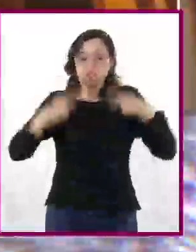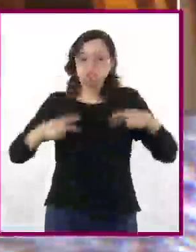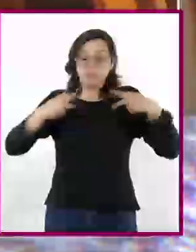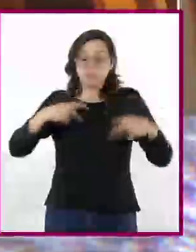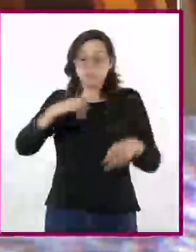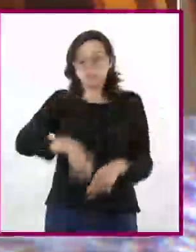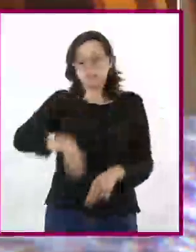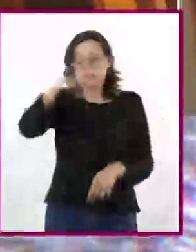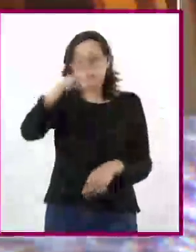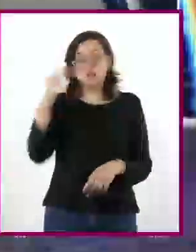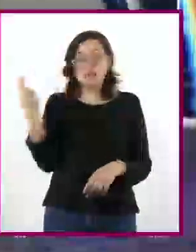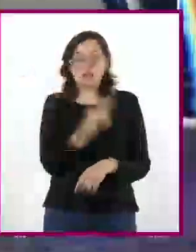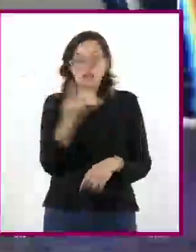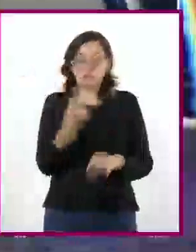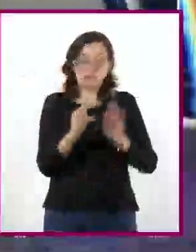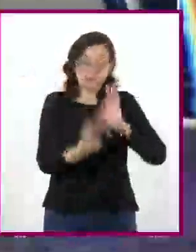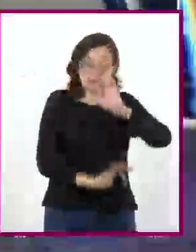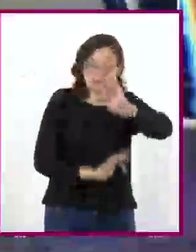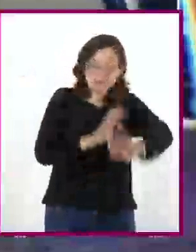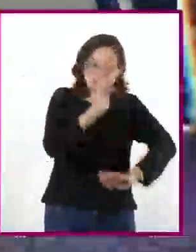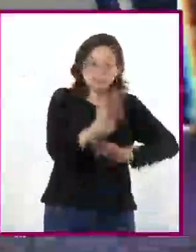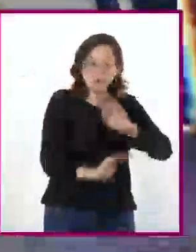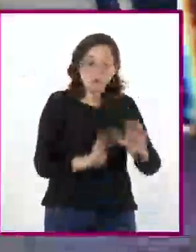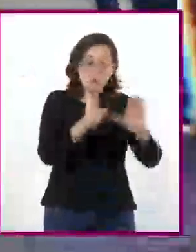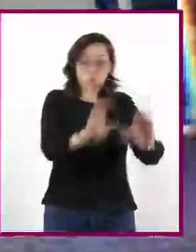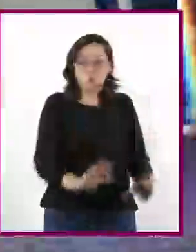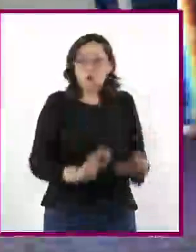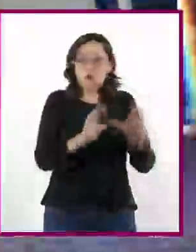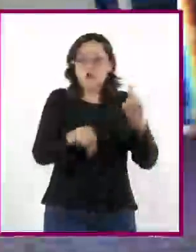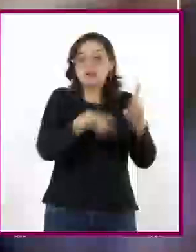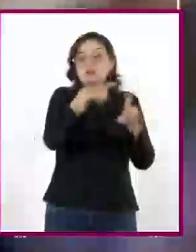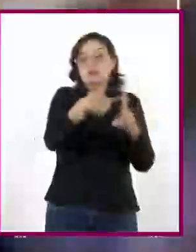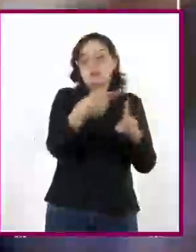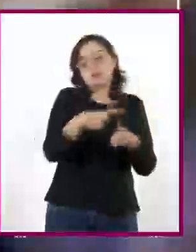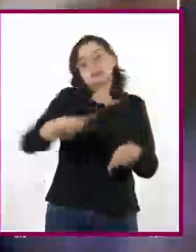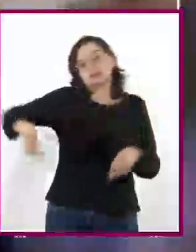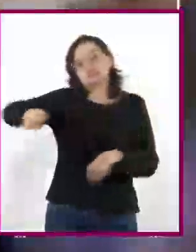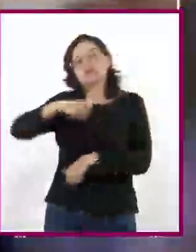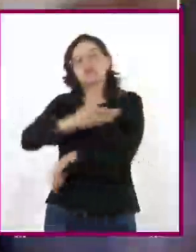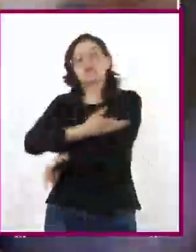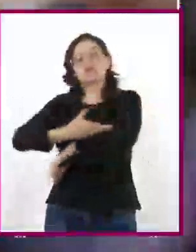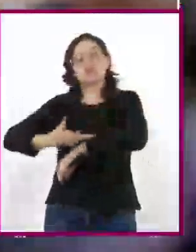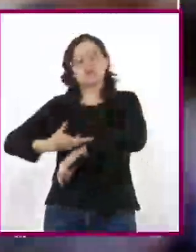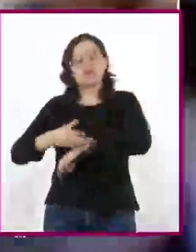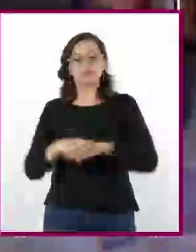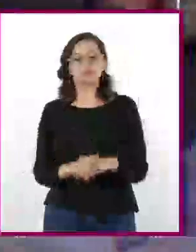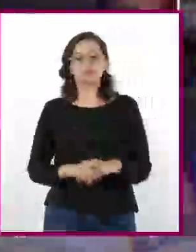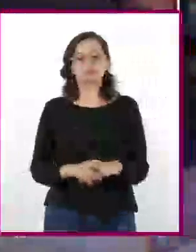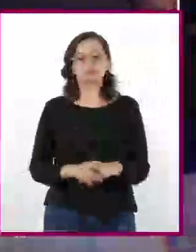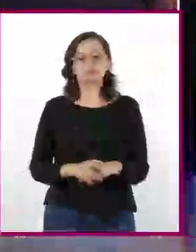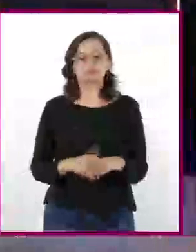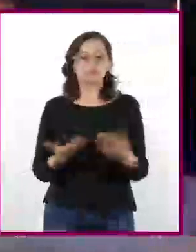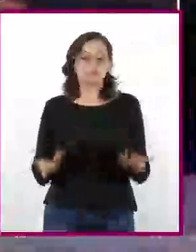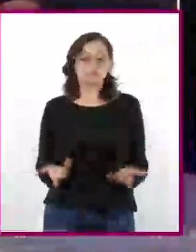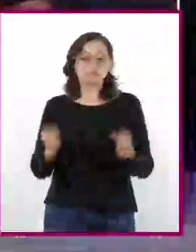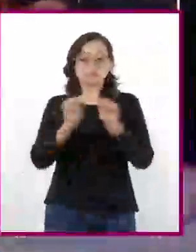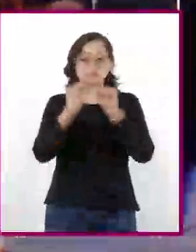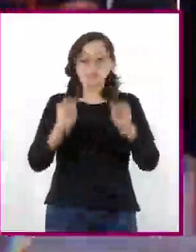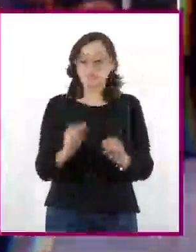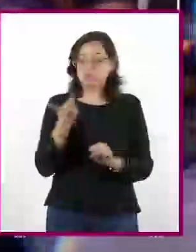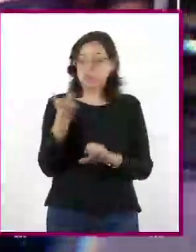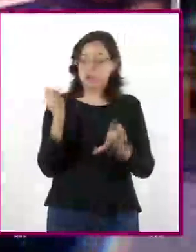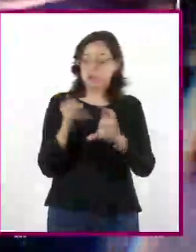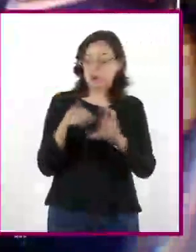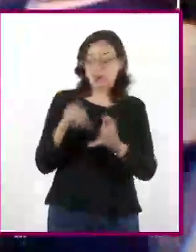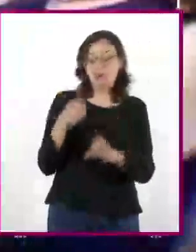mayores necesitan de cuidados que por lo general recaen en sus familias. En ese sentido, los sistemas de ahorro y de pensiones